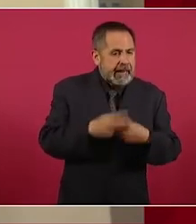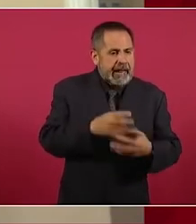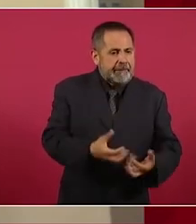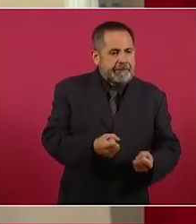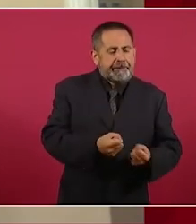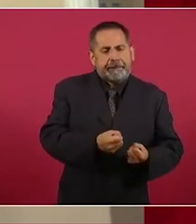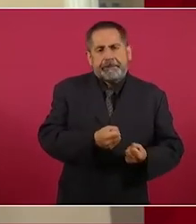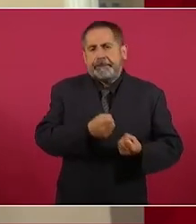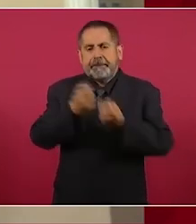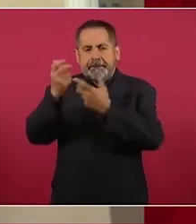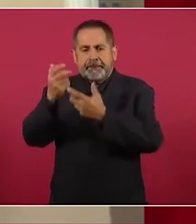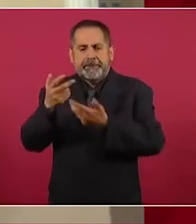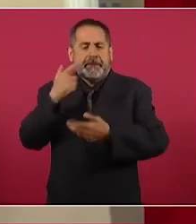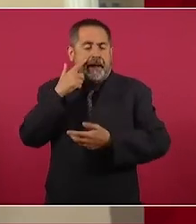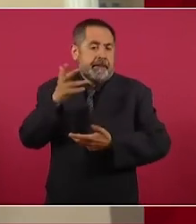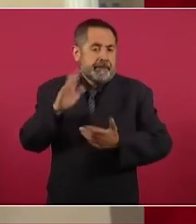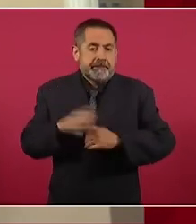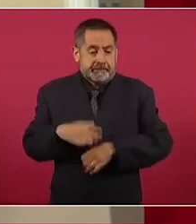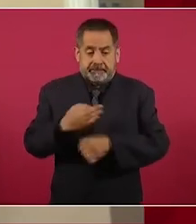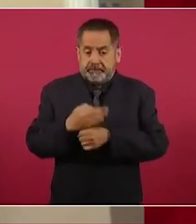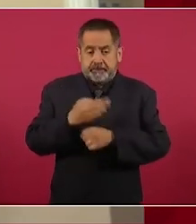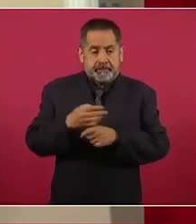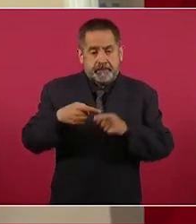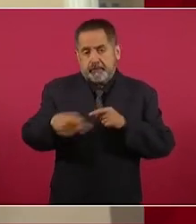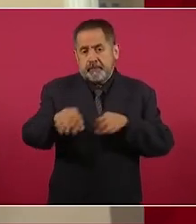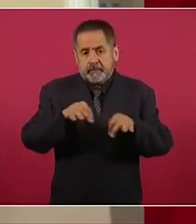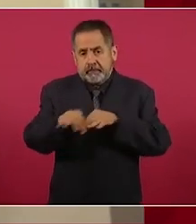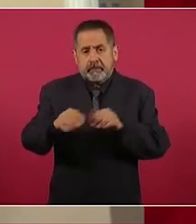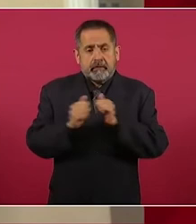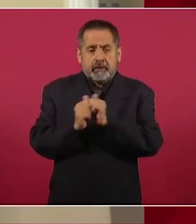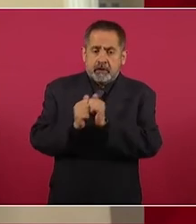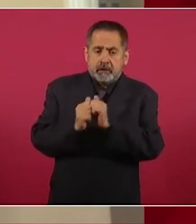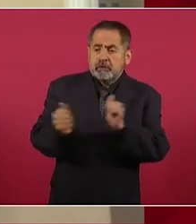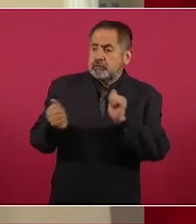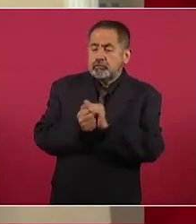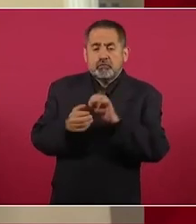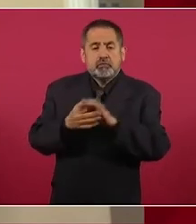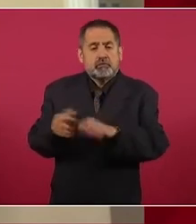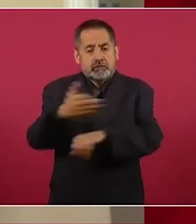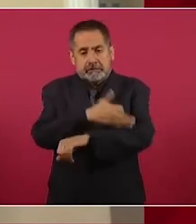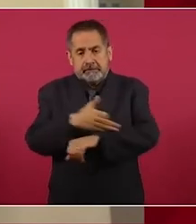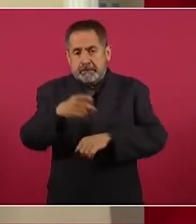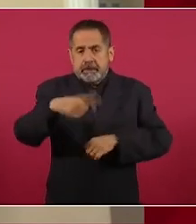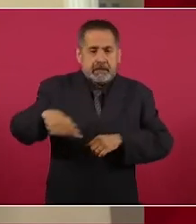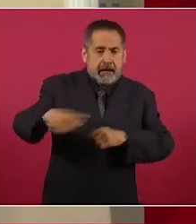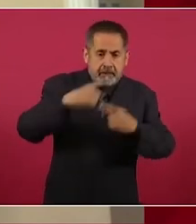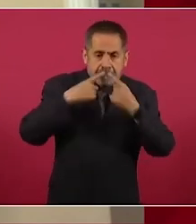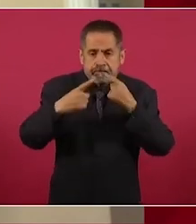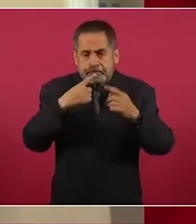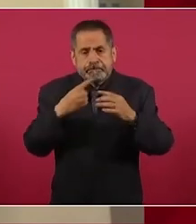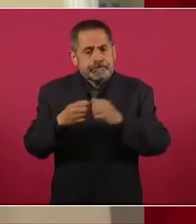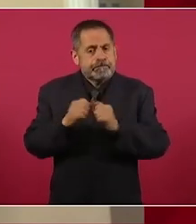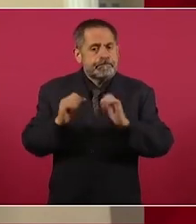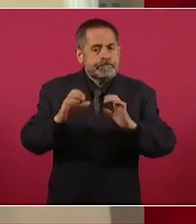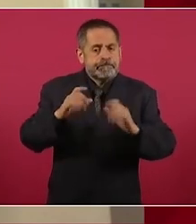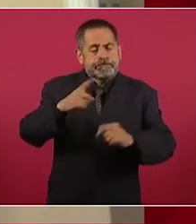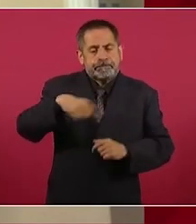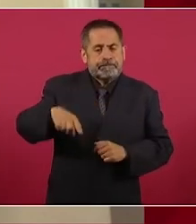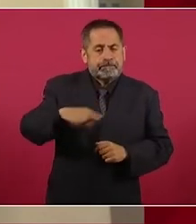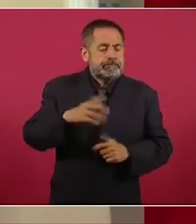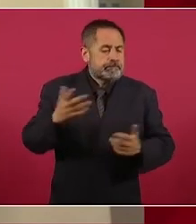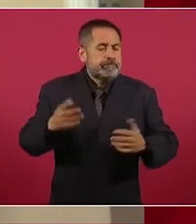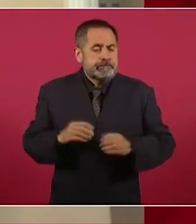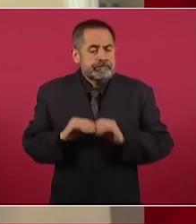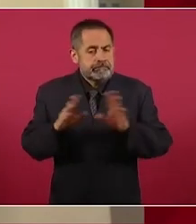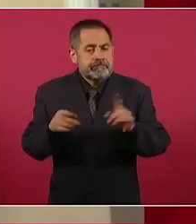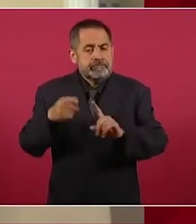presidente, trabajando siempre muy de la mano con los familiares, atendiéndolos, cuidándolos y, por supuesto,